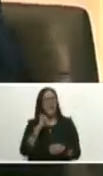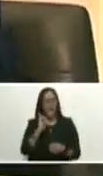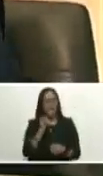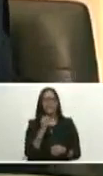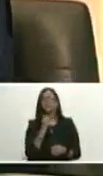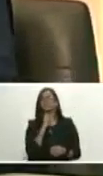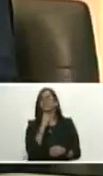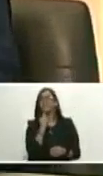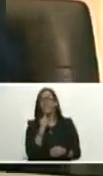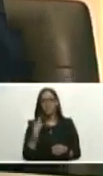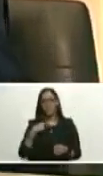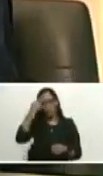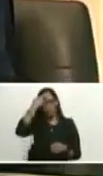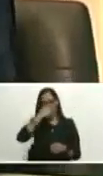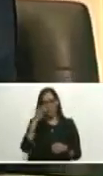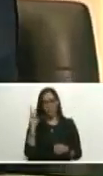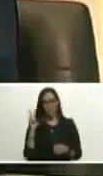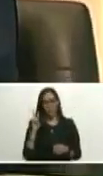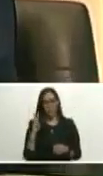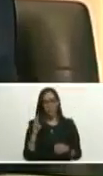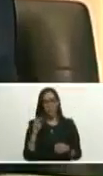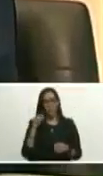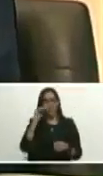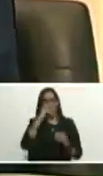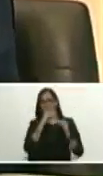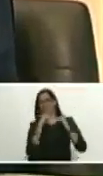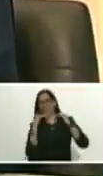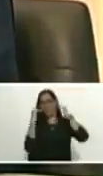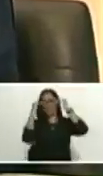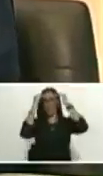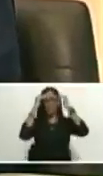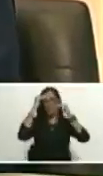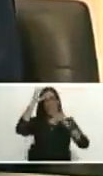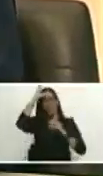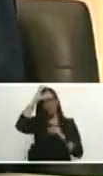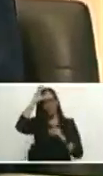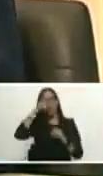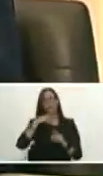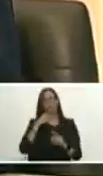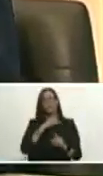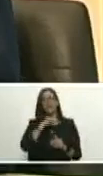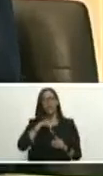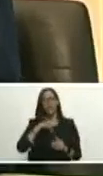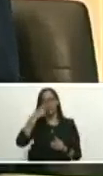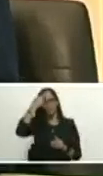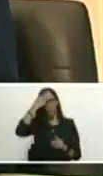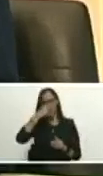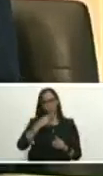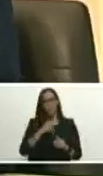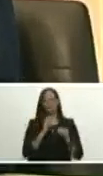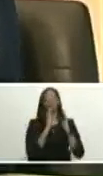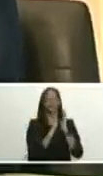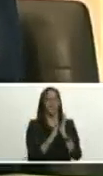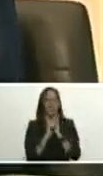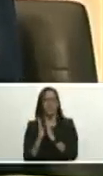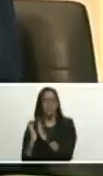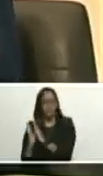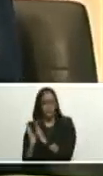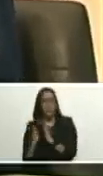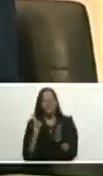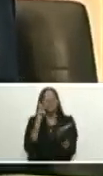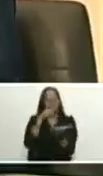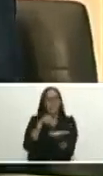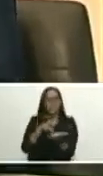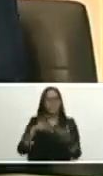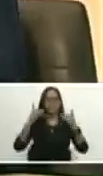la conciencia la elevada conciencia política de nuestro pueblo su organización y su participación